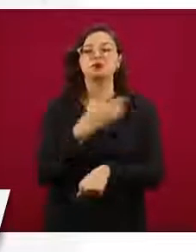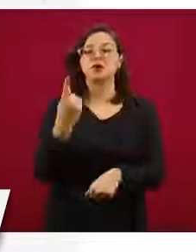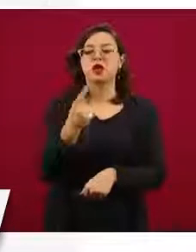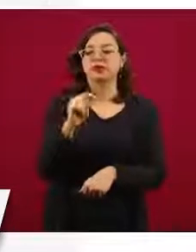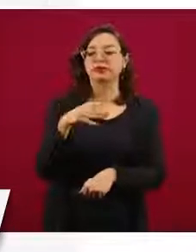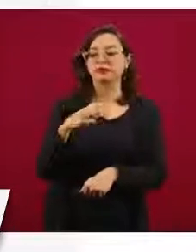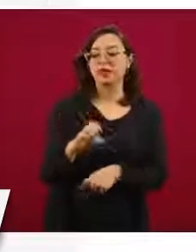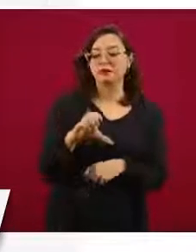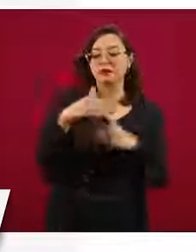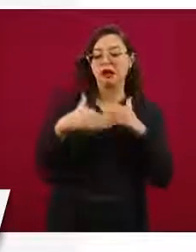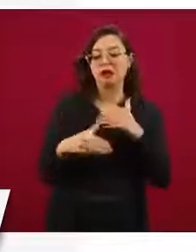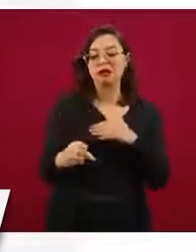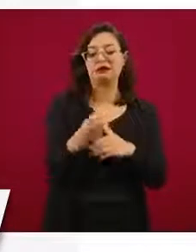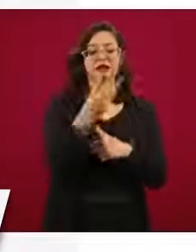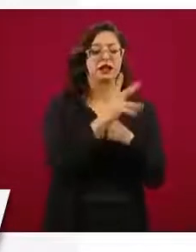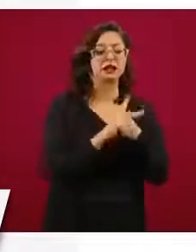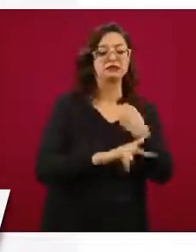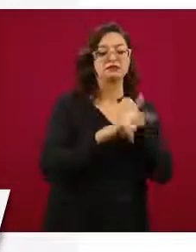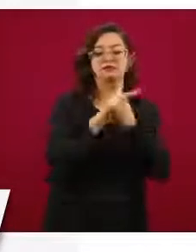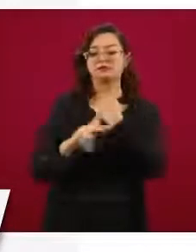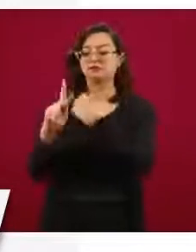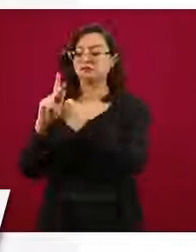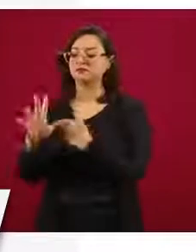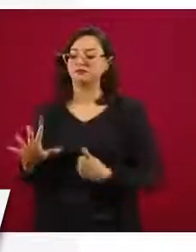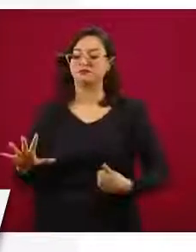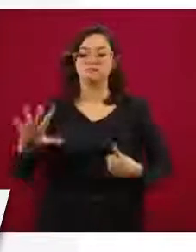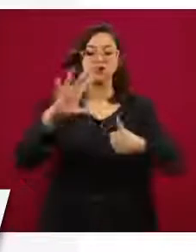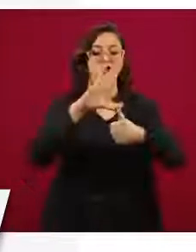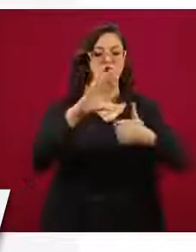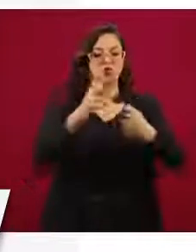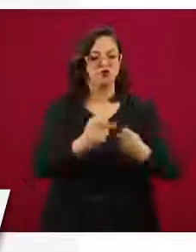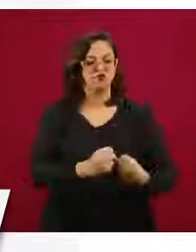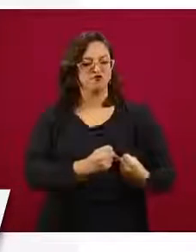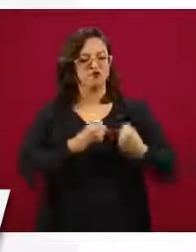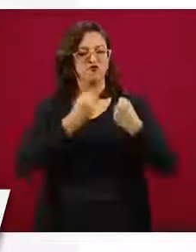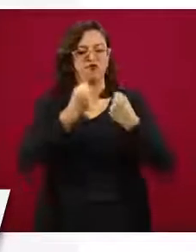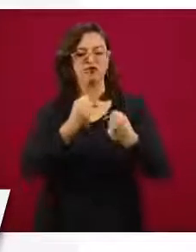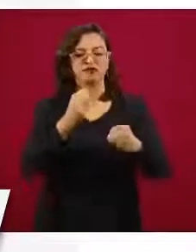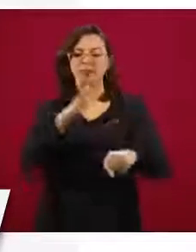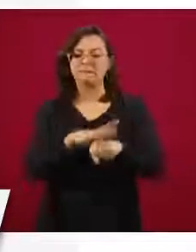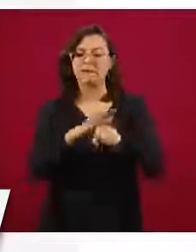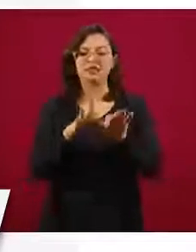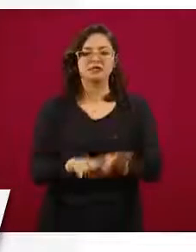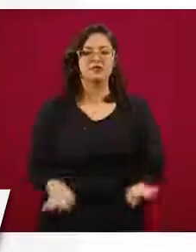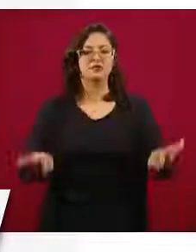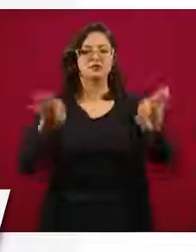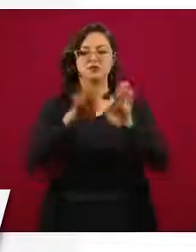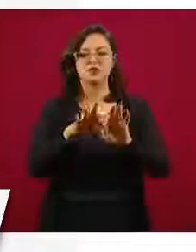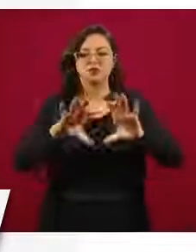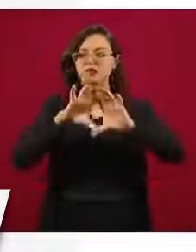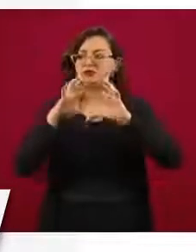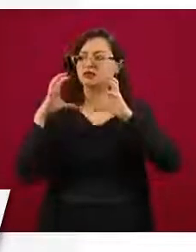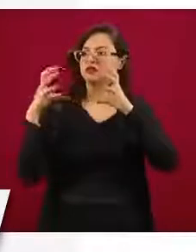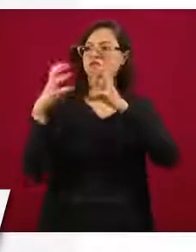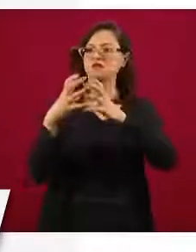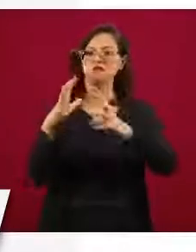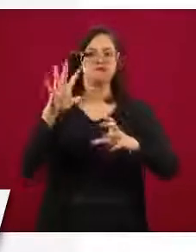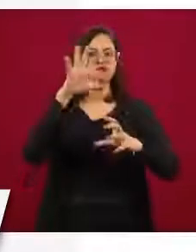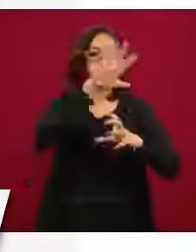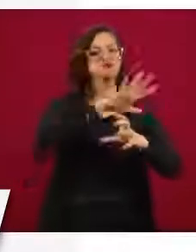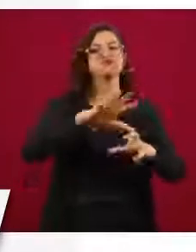seguir consolidando a América del Norte como una de las regiones estratégicas más integradas y